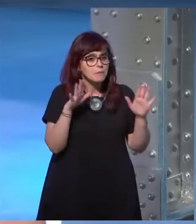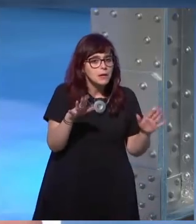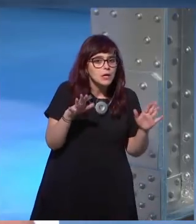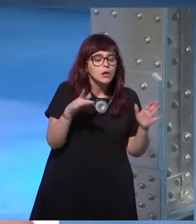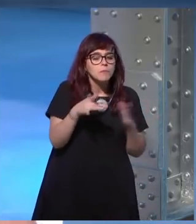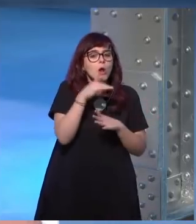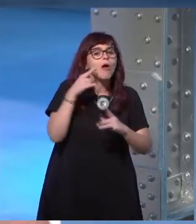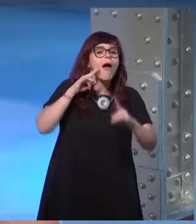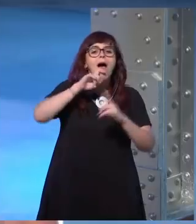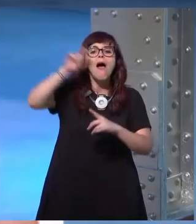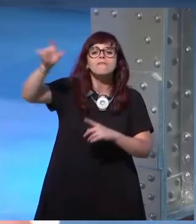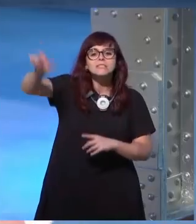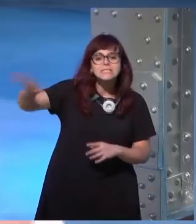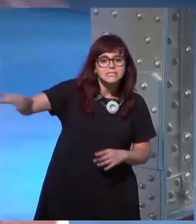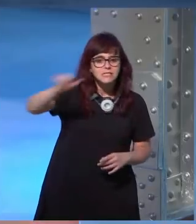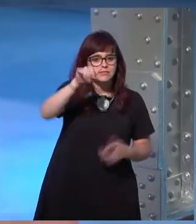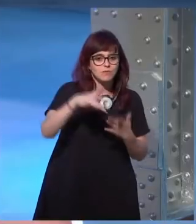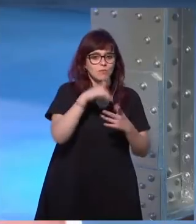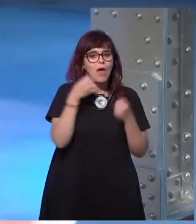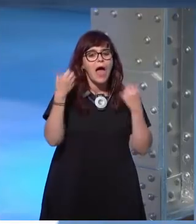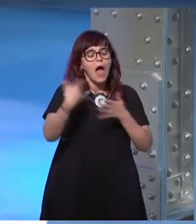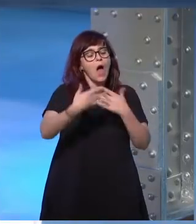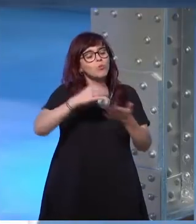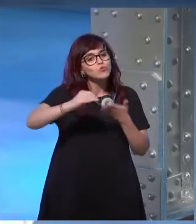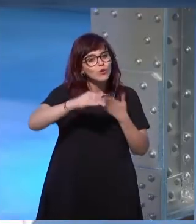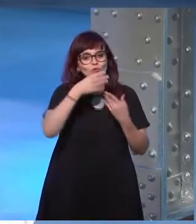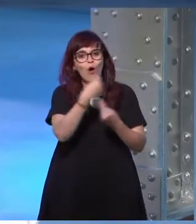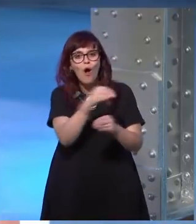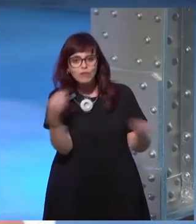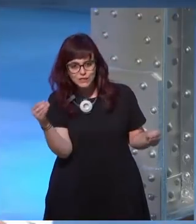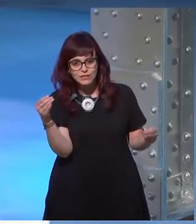porque no llamas a tal tal tal y tal autoras jóvenes